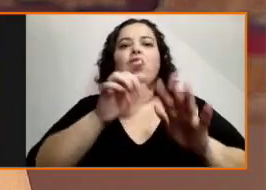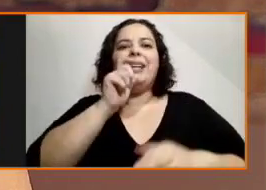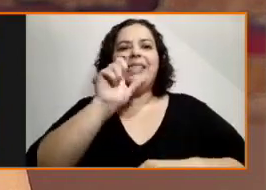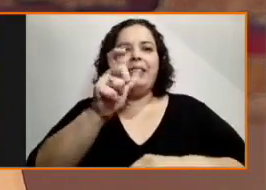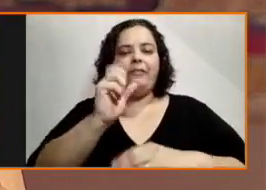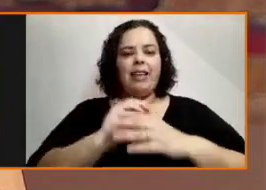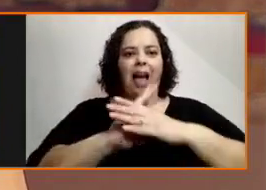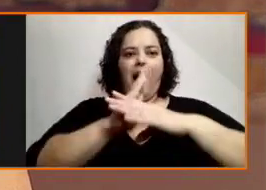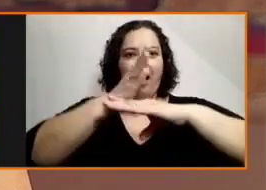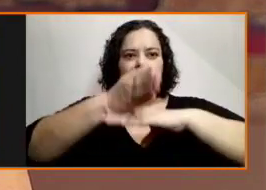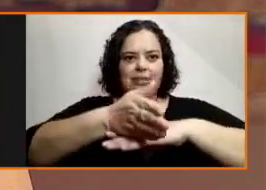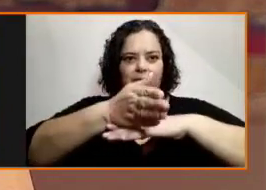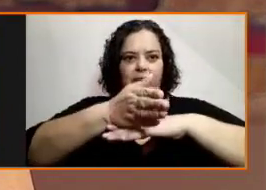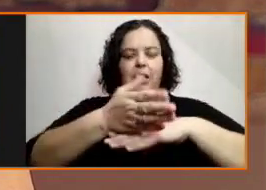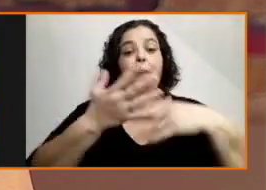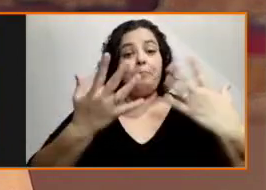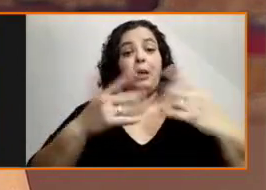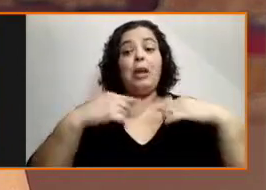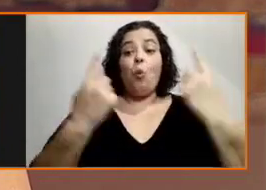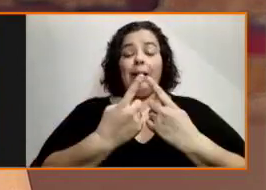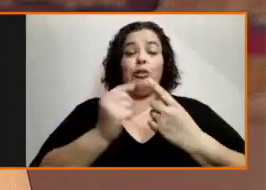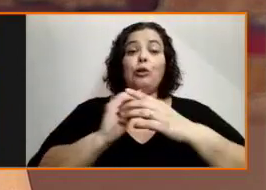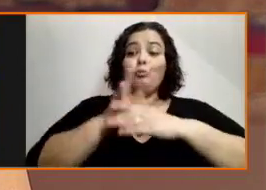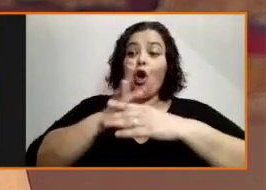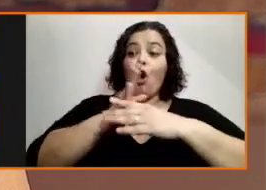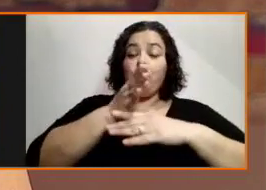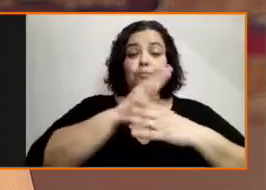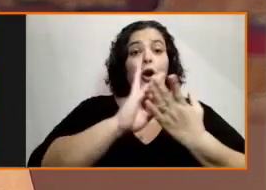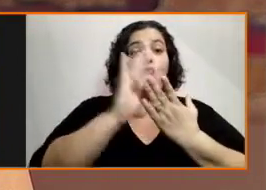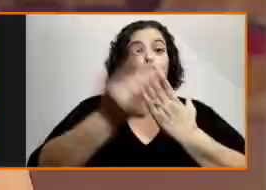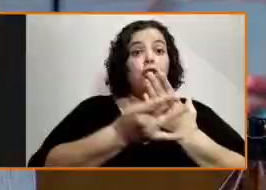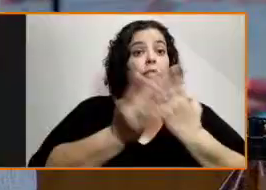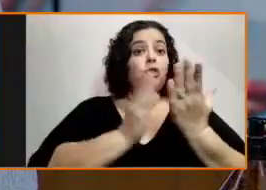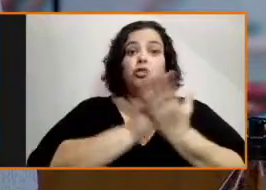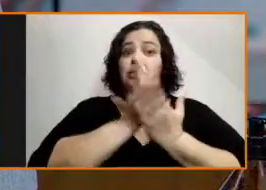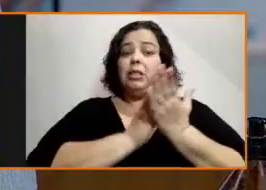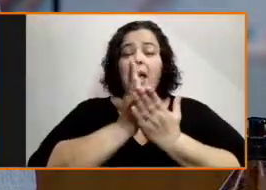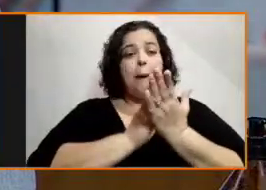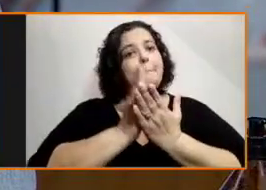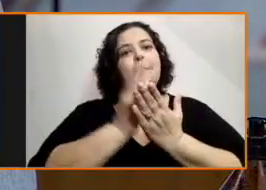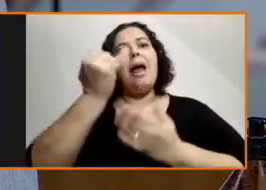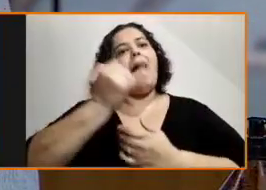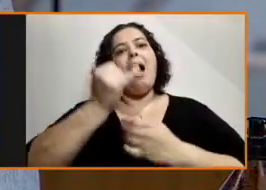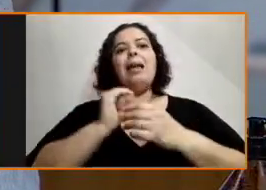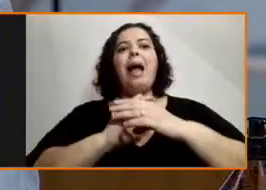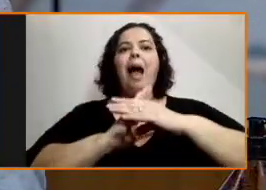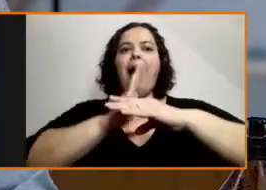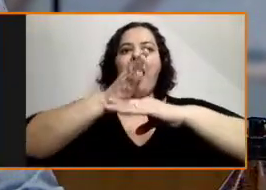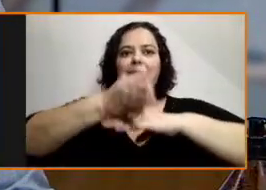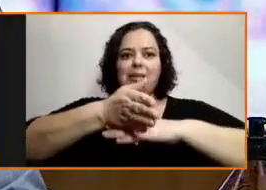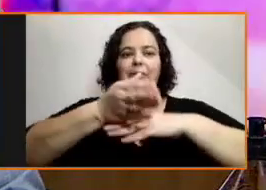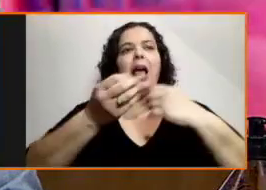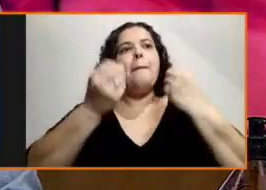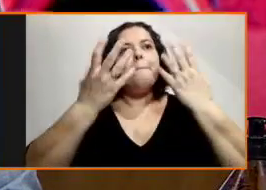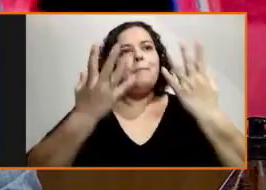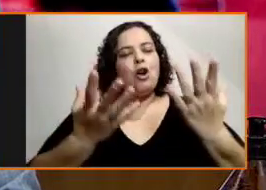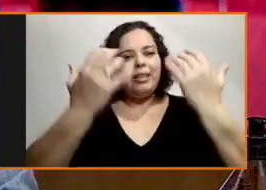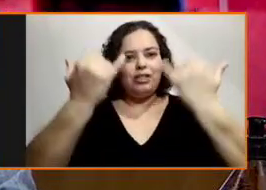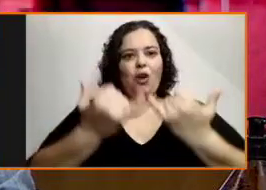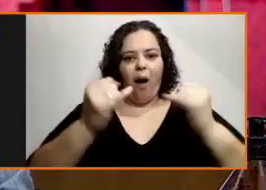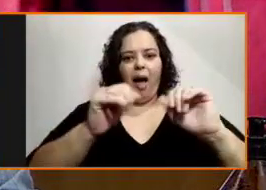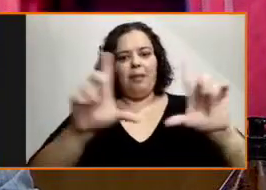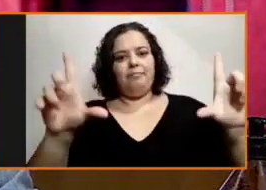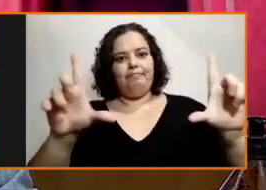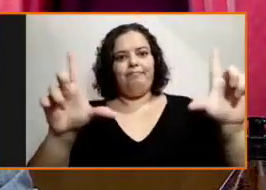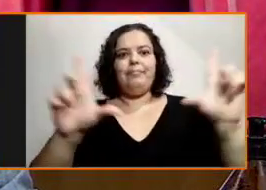todos los que estamos, está atravesado por ese eje temático que es la accesibilidad. Y por eso mismo estamos viendo en la pantalla a la traductora en lenguaje de señas,